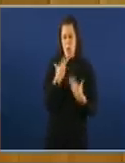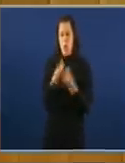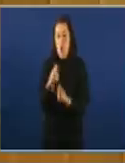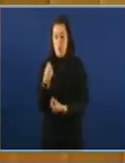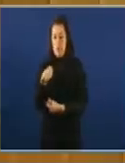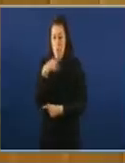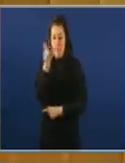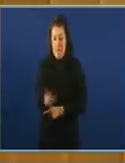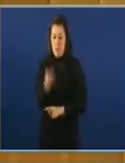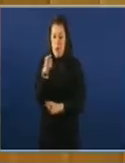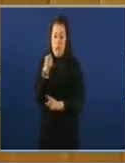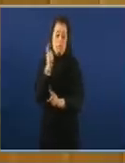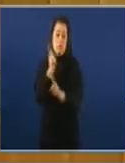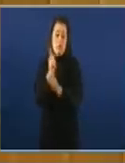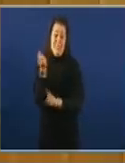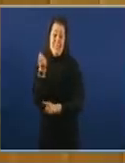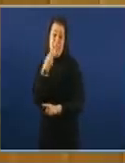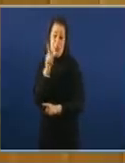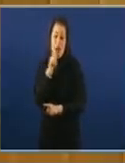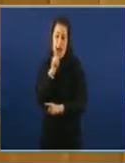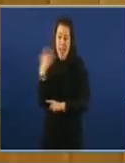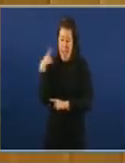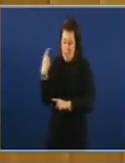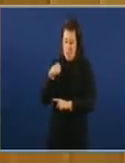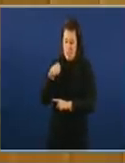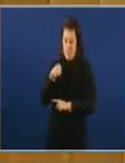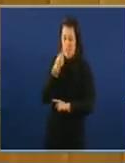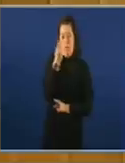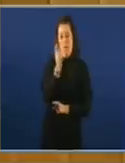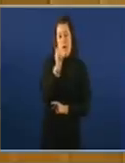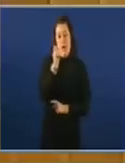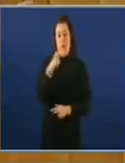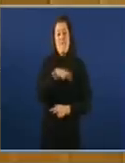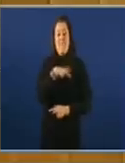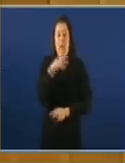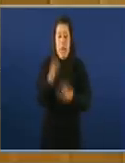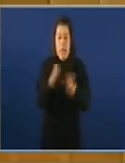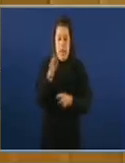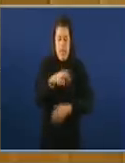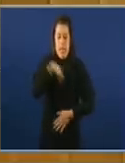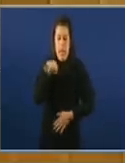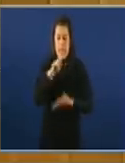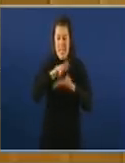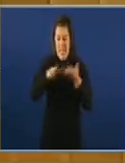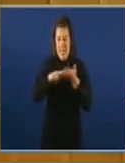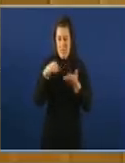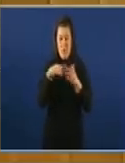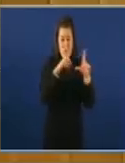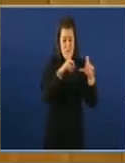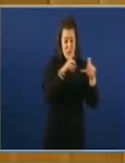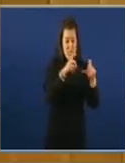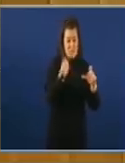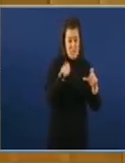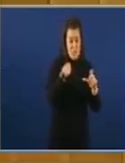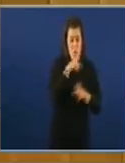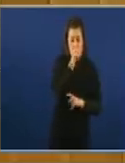Isto é o que dí Outro suiz Ontem mesmo o fiscal xeral de Galicia É un debate político As fotos de Feijo Dorado pero non